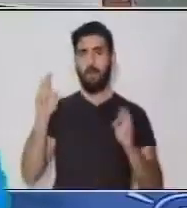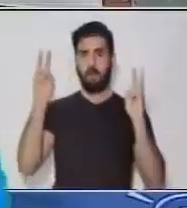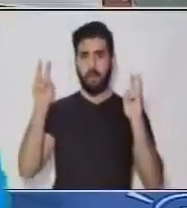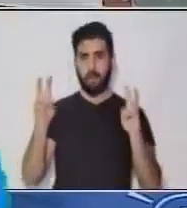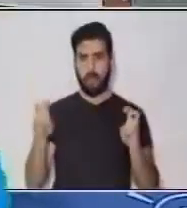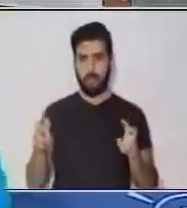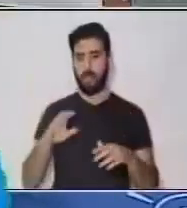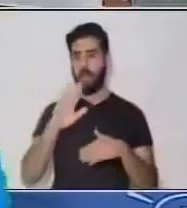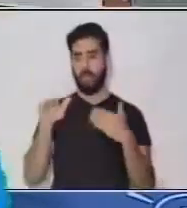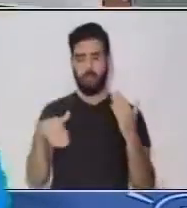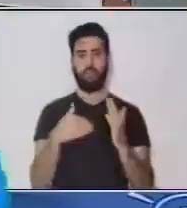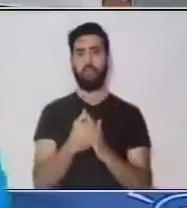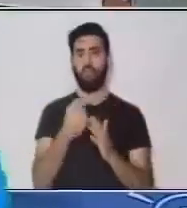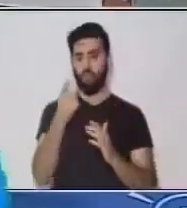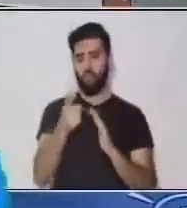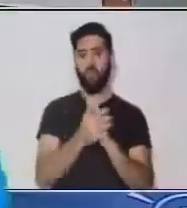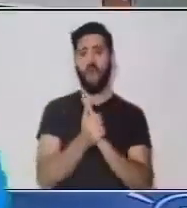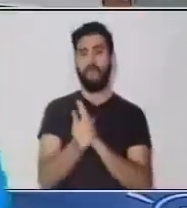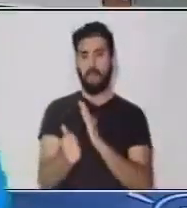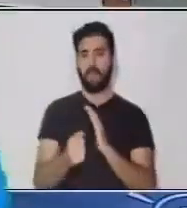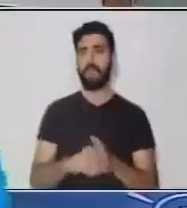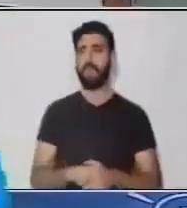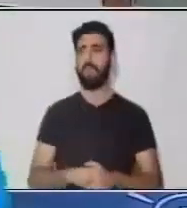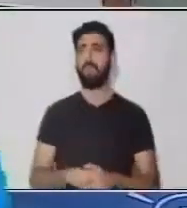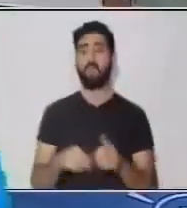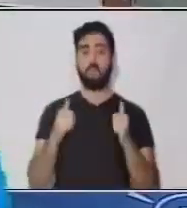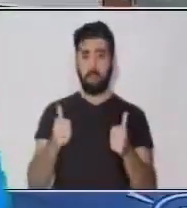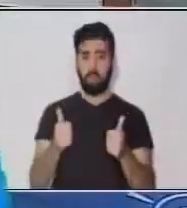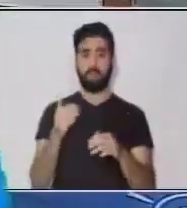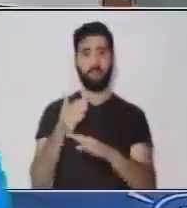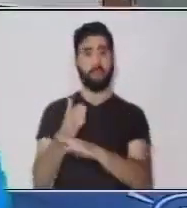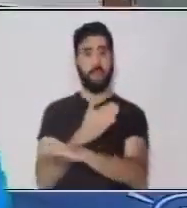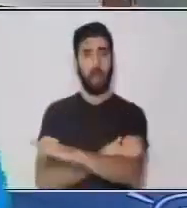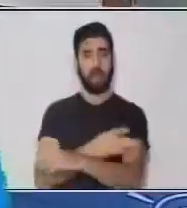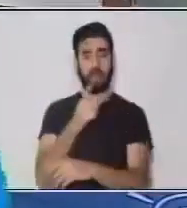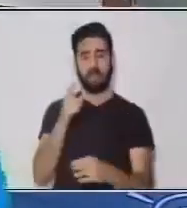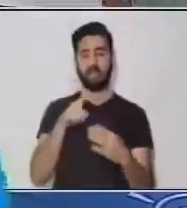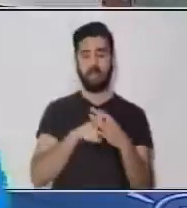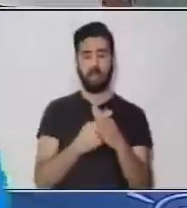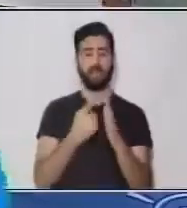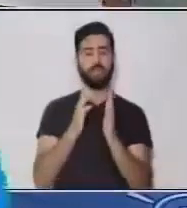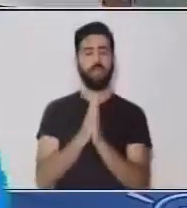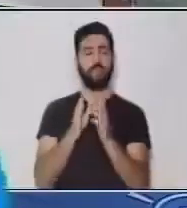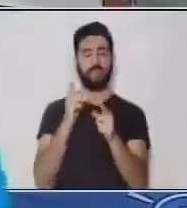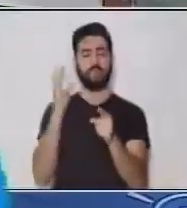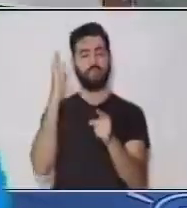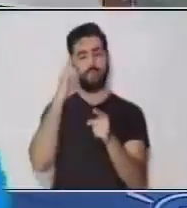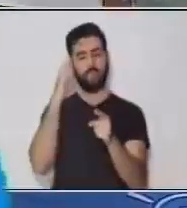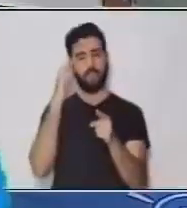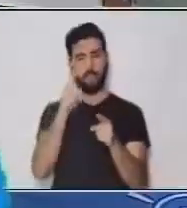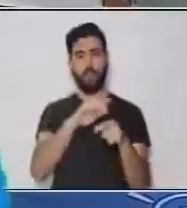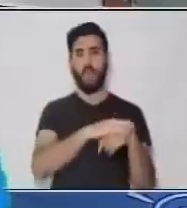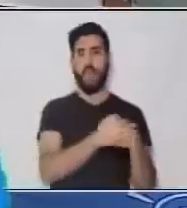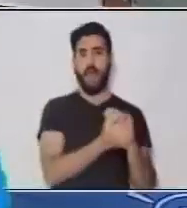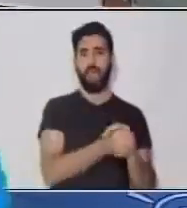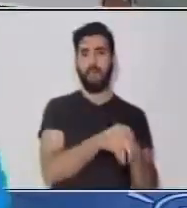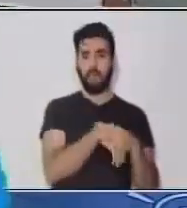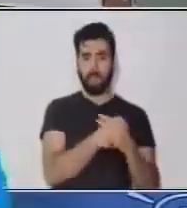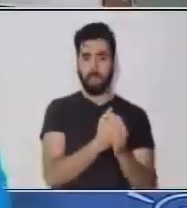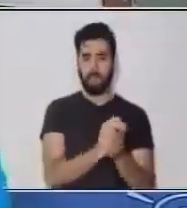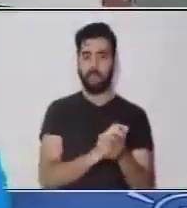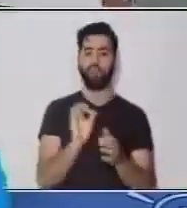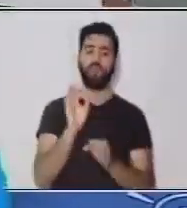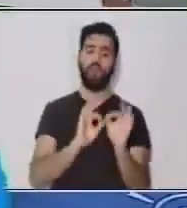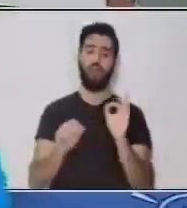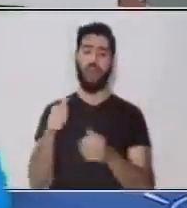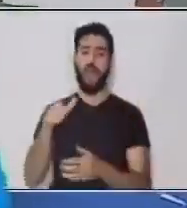memoria y habilidades lingüísticas. Antes de empezar, te recomiendo que laves tus manos constantemente con agua y jabón. Y si